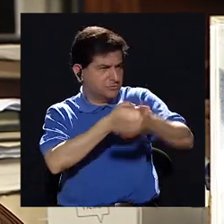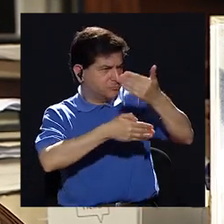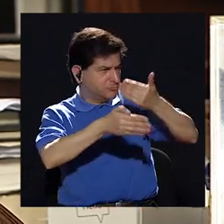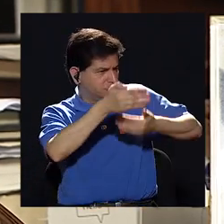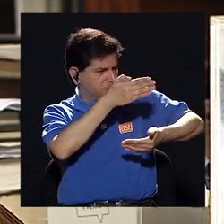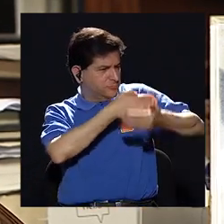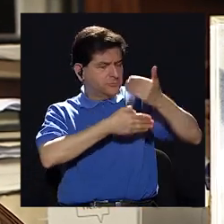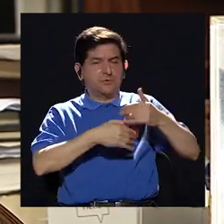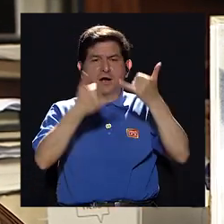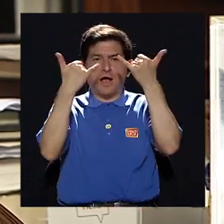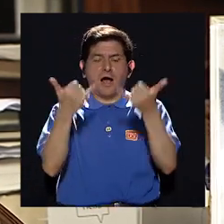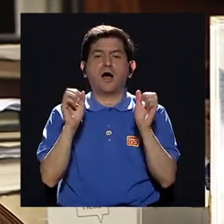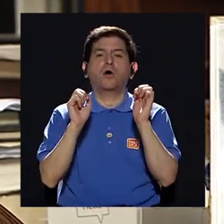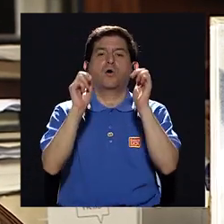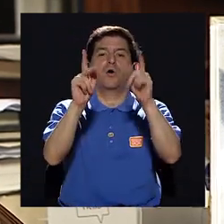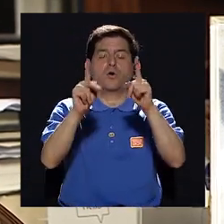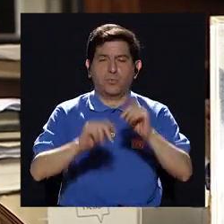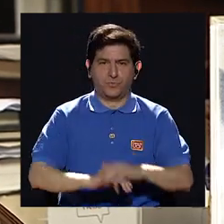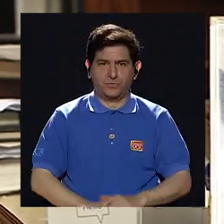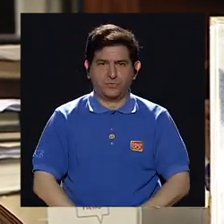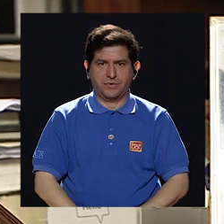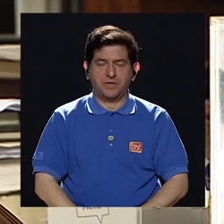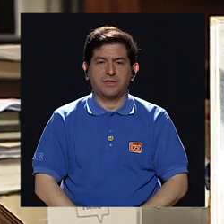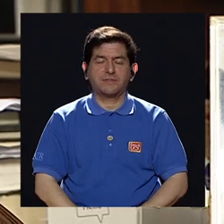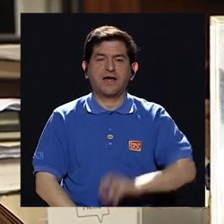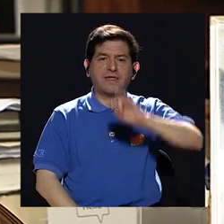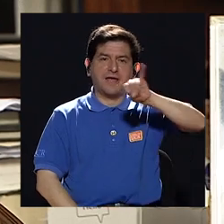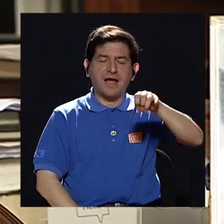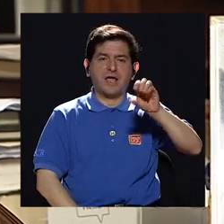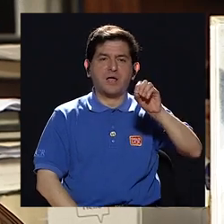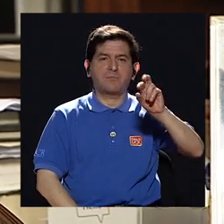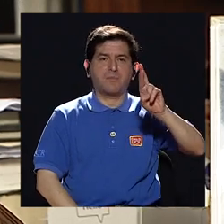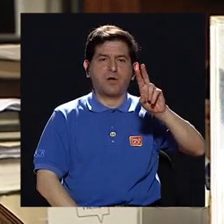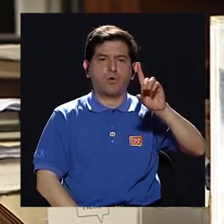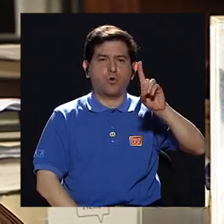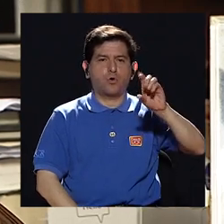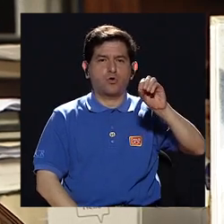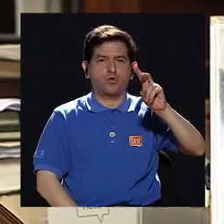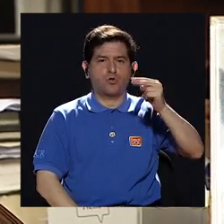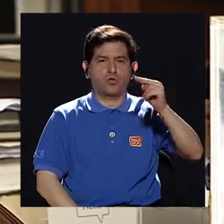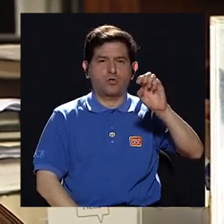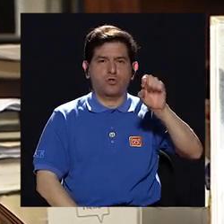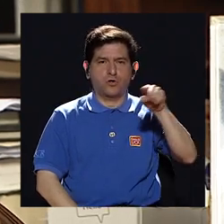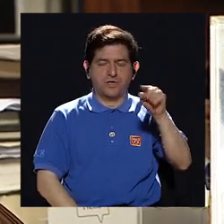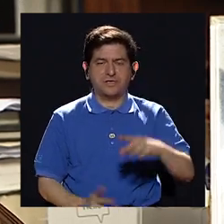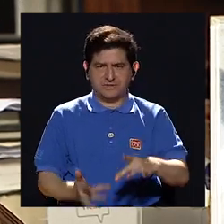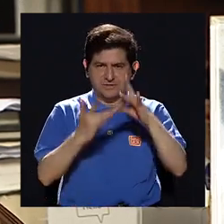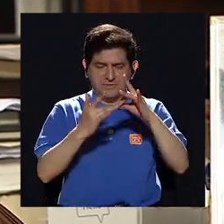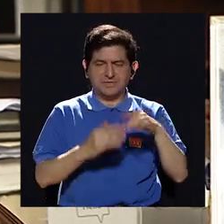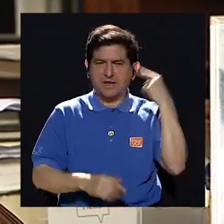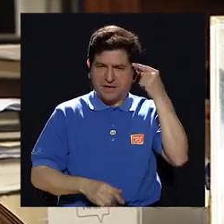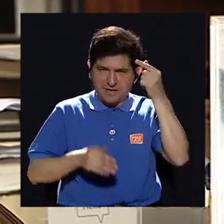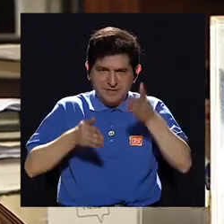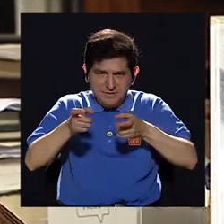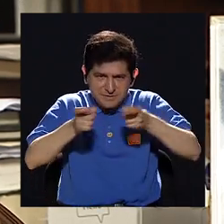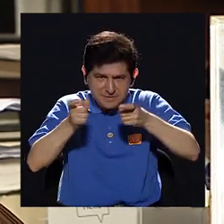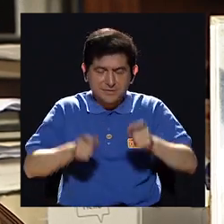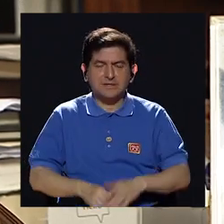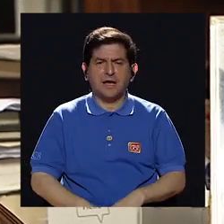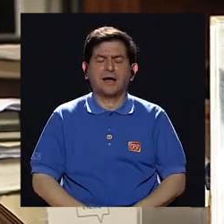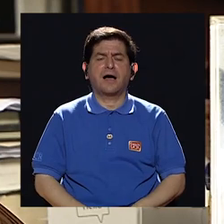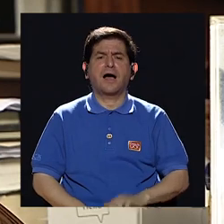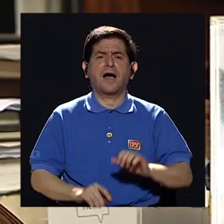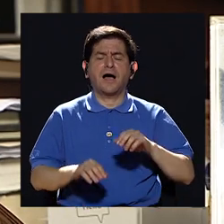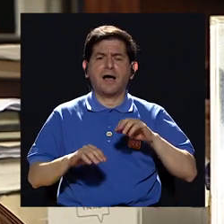ahora van a tener la oportunidad de que Jaime Ordoñez especialista en gobernabilidad les hable un poco sobre este hecho sin